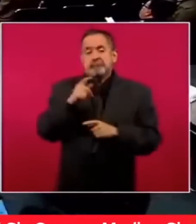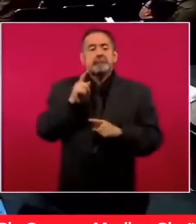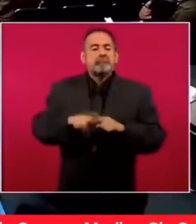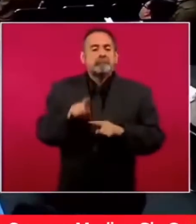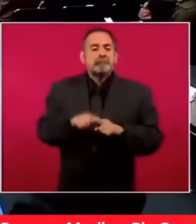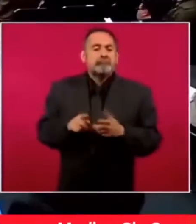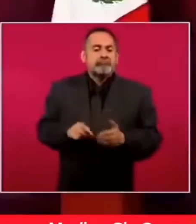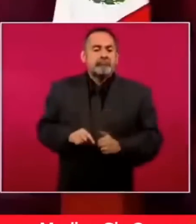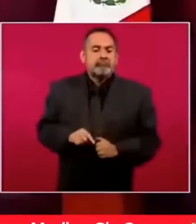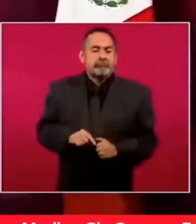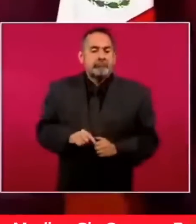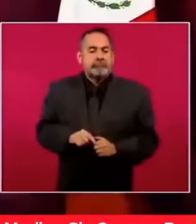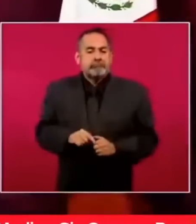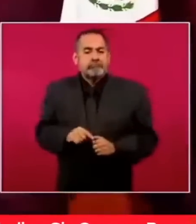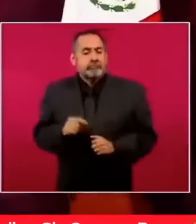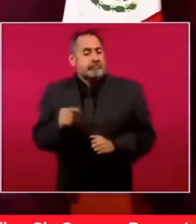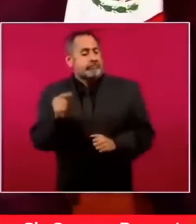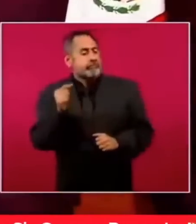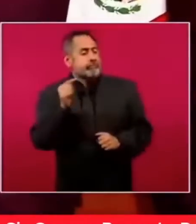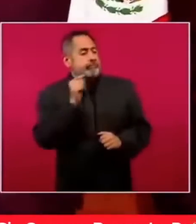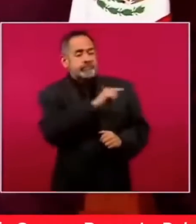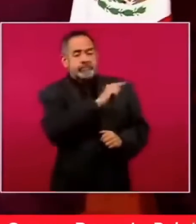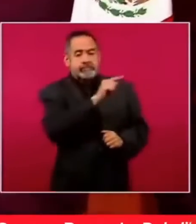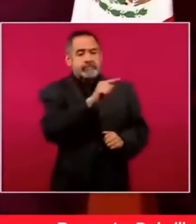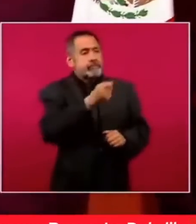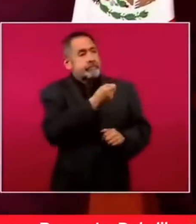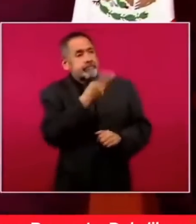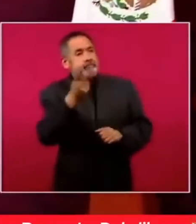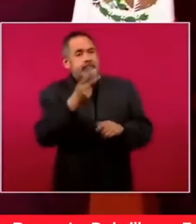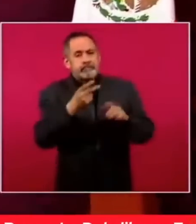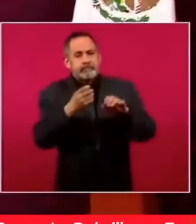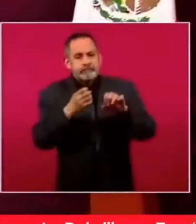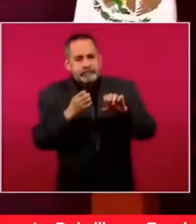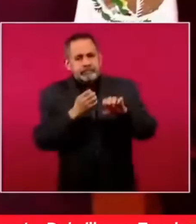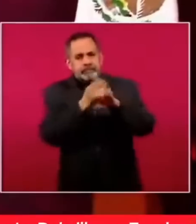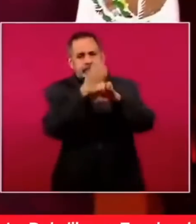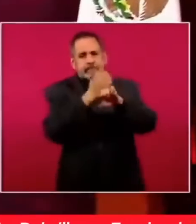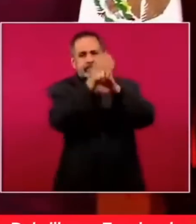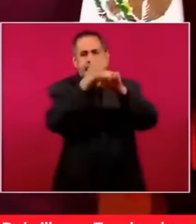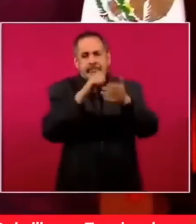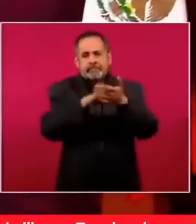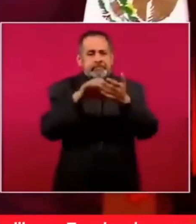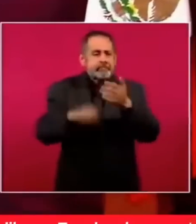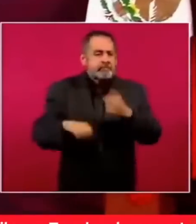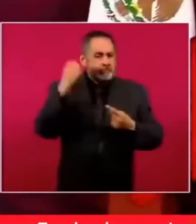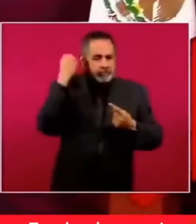que existían estados como Oaxaca,